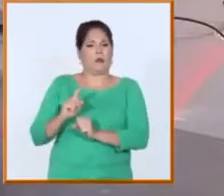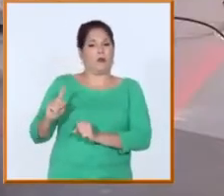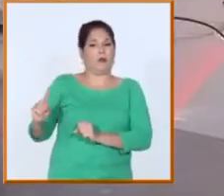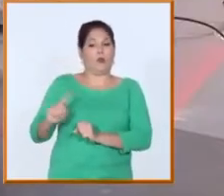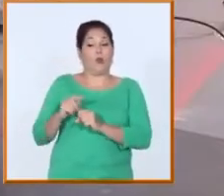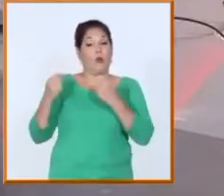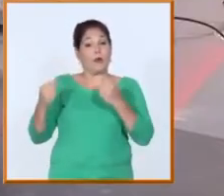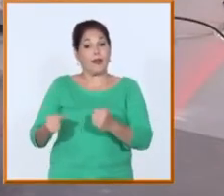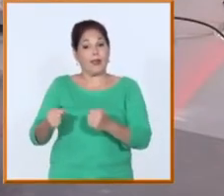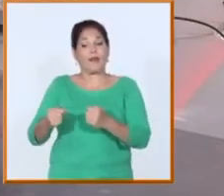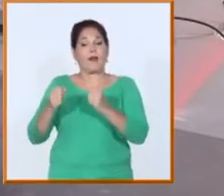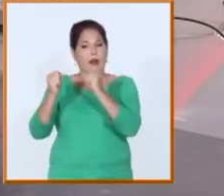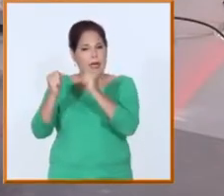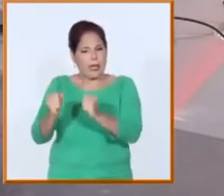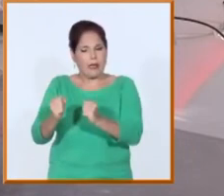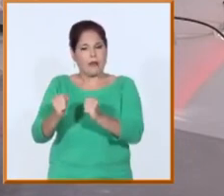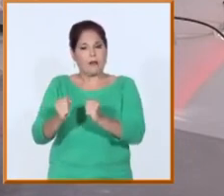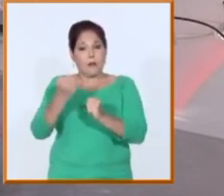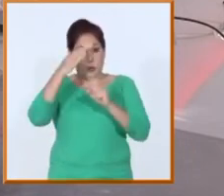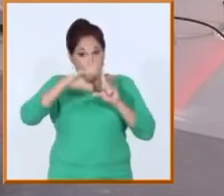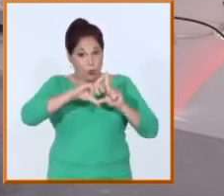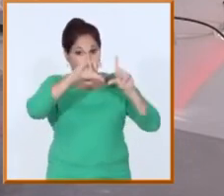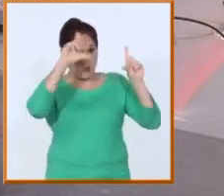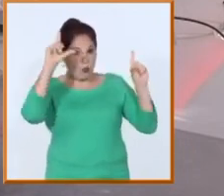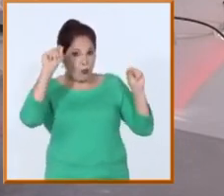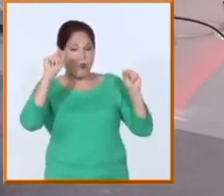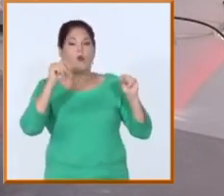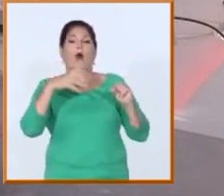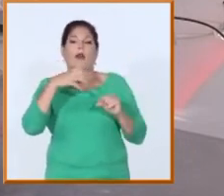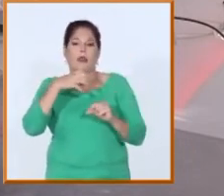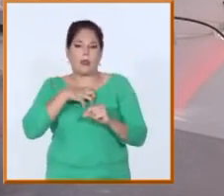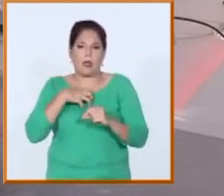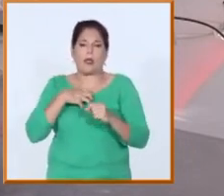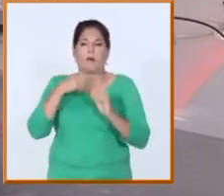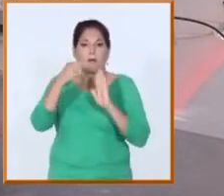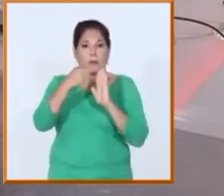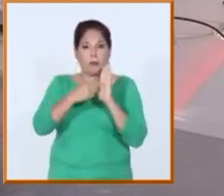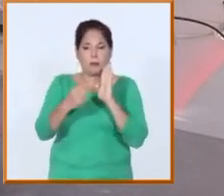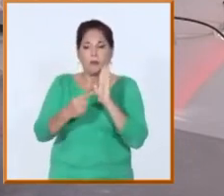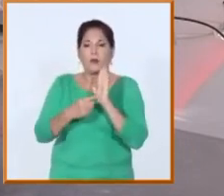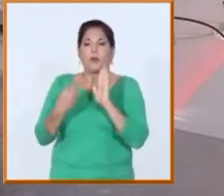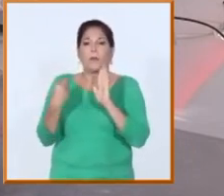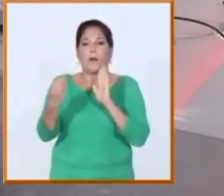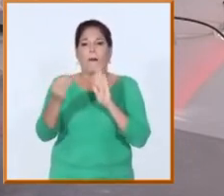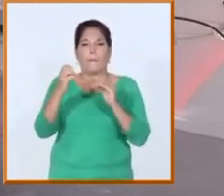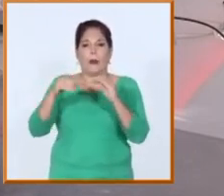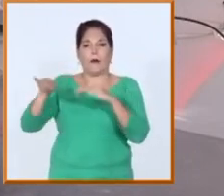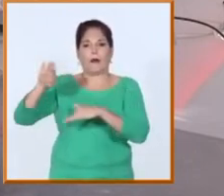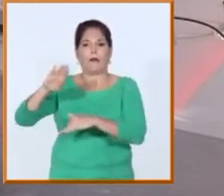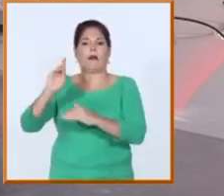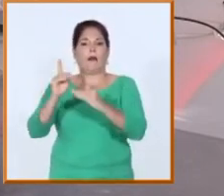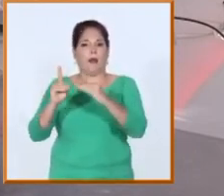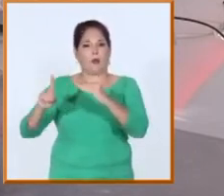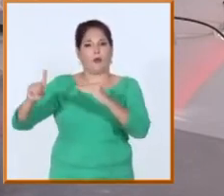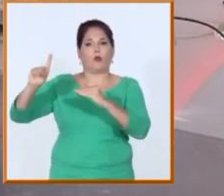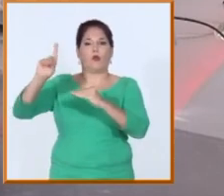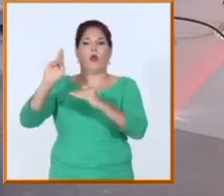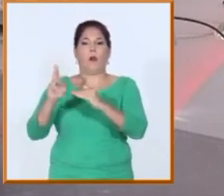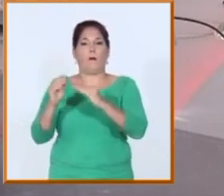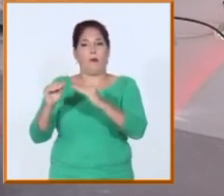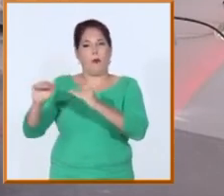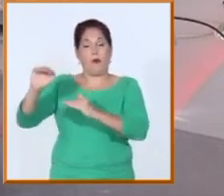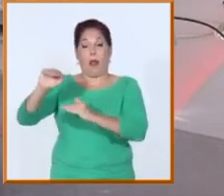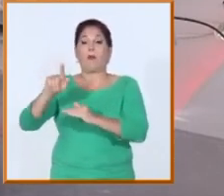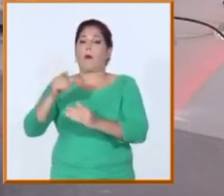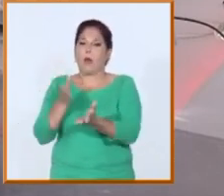superior en el país tiene ofertas de formación cada vez más diversas, cada vez con modelos de formación y métodos más diversos de manera que usted